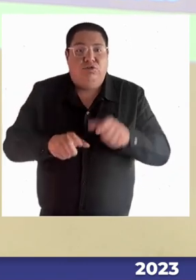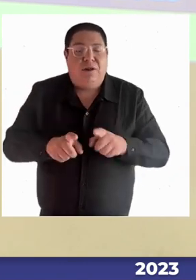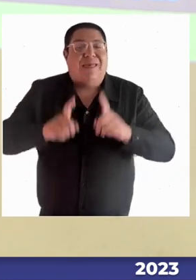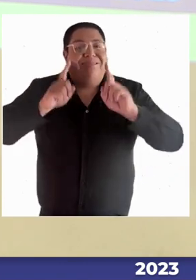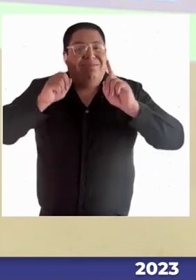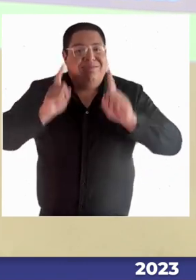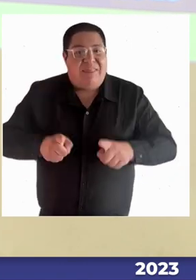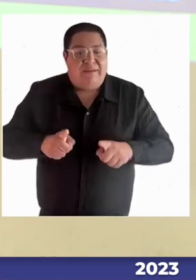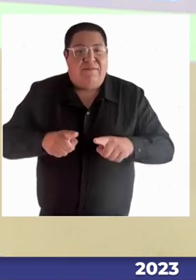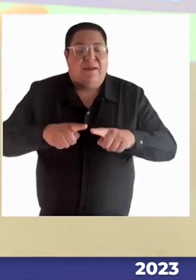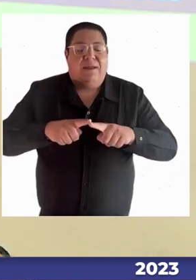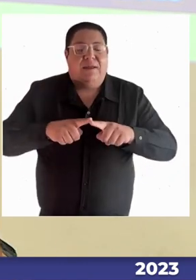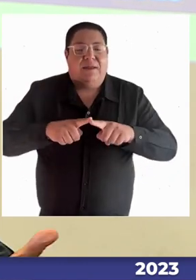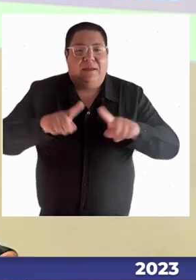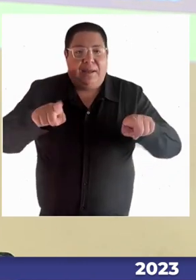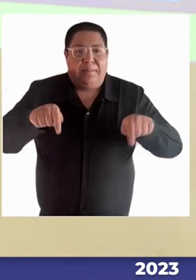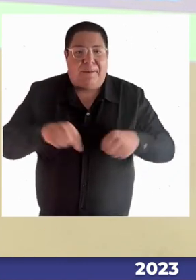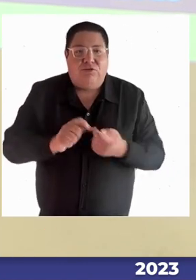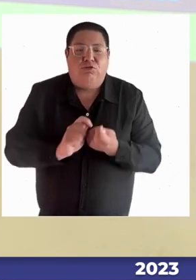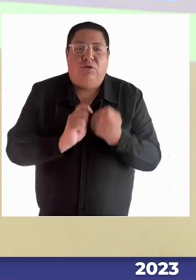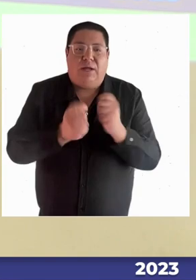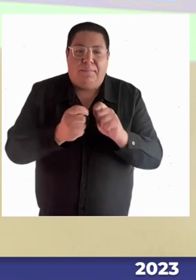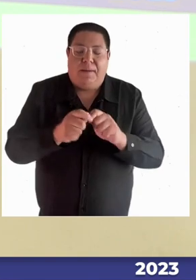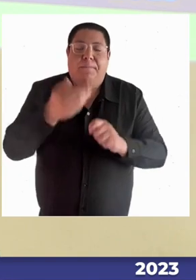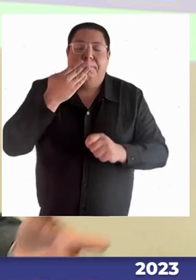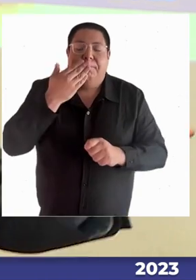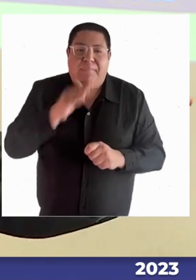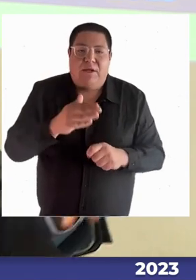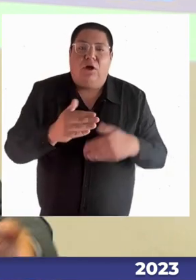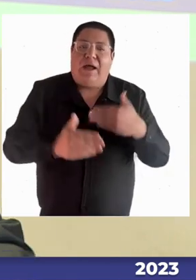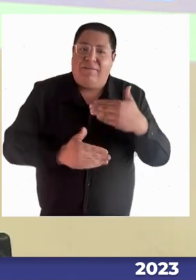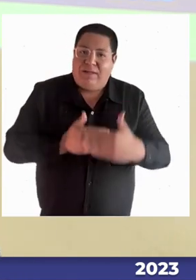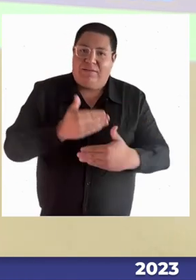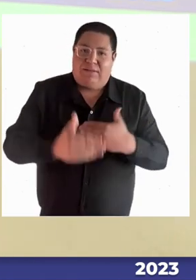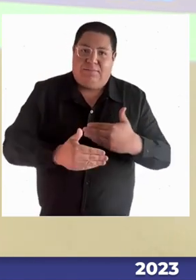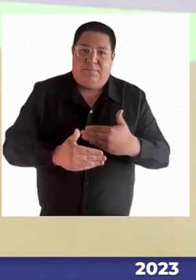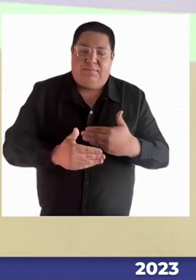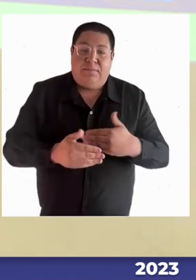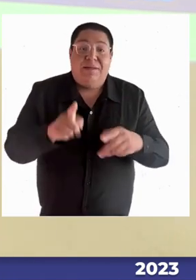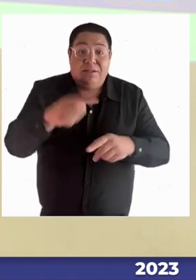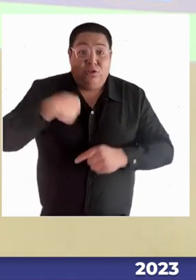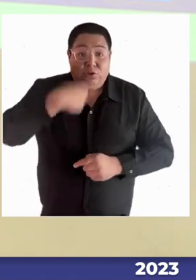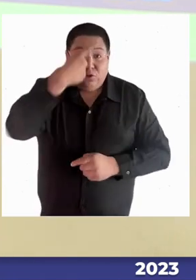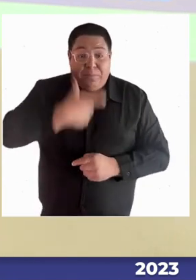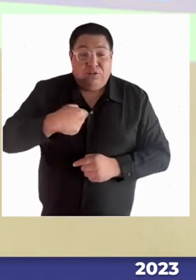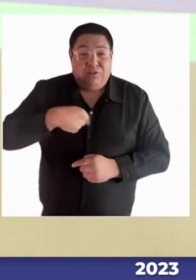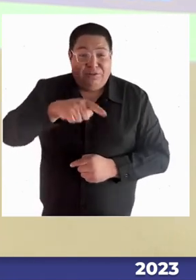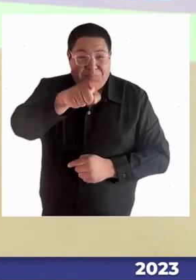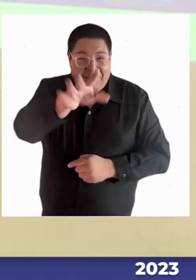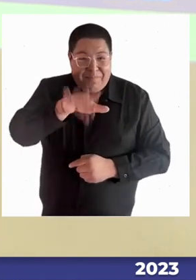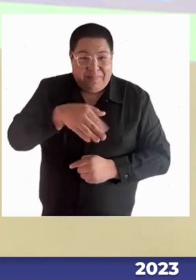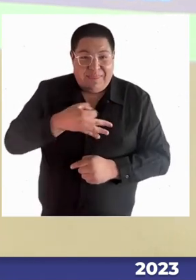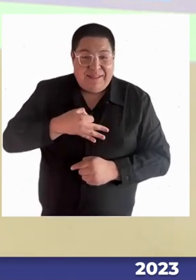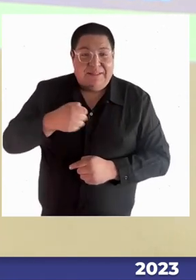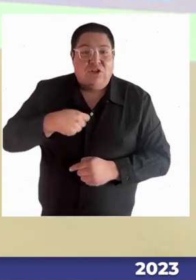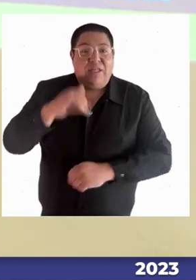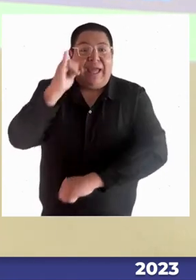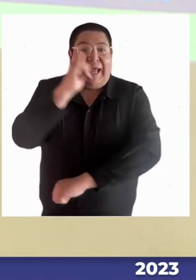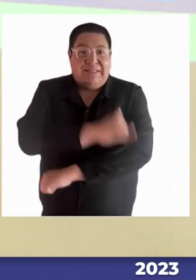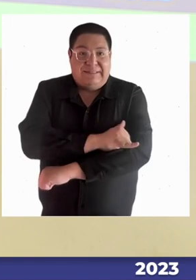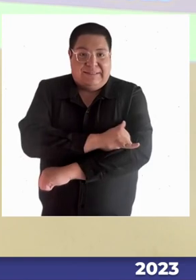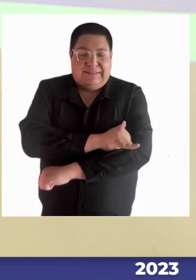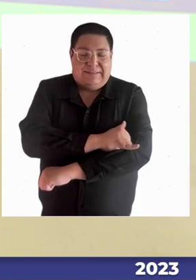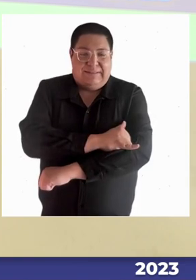evidentemente tenemos y en nuestra región, así como tú, Constanza, señalabas los esfuerzos que están haciendo como organizaciones